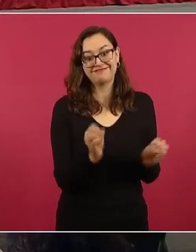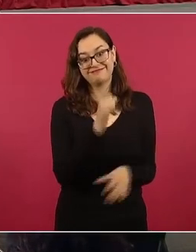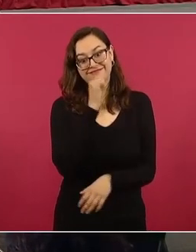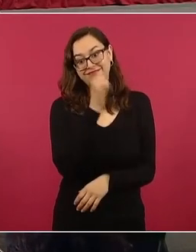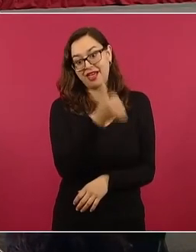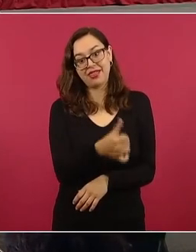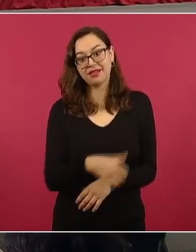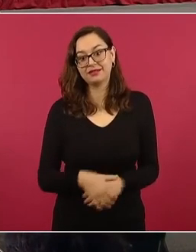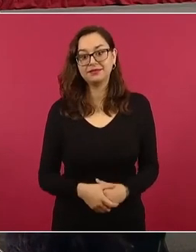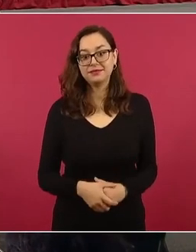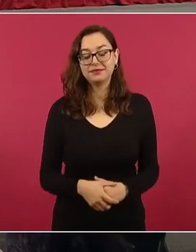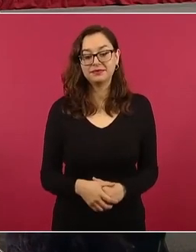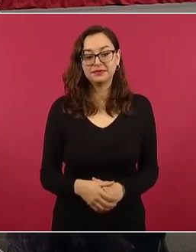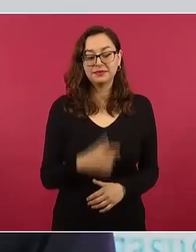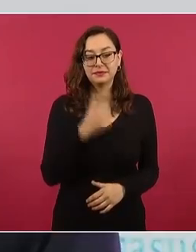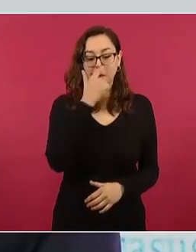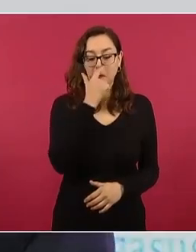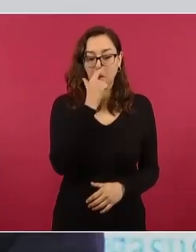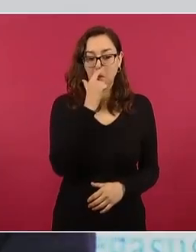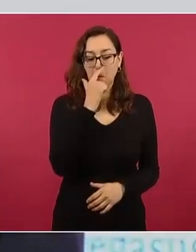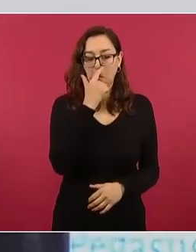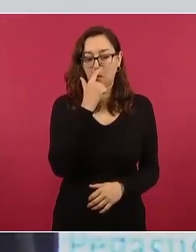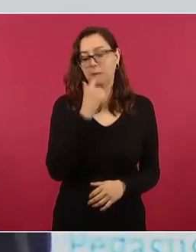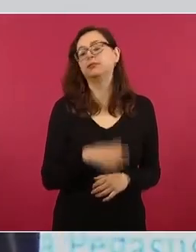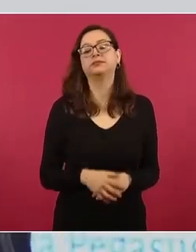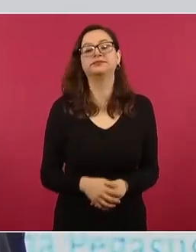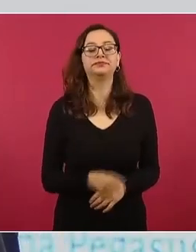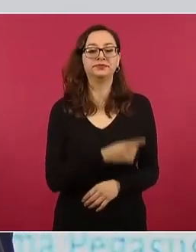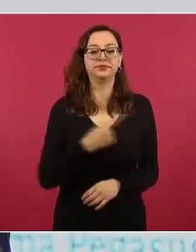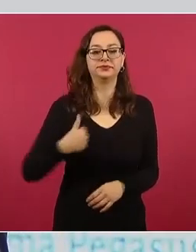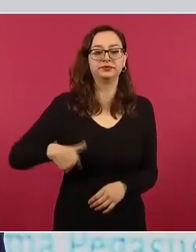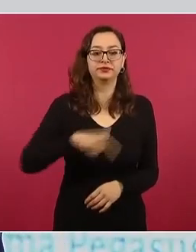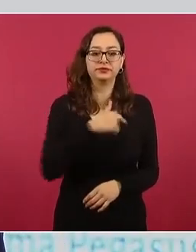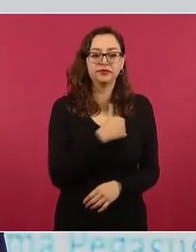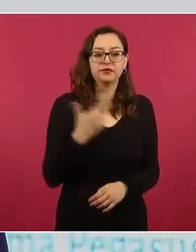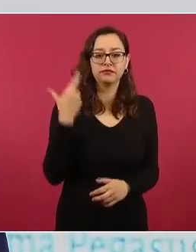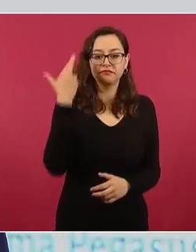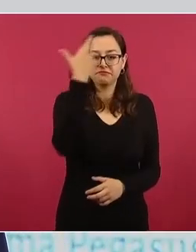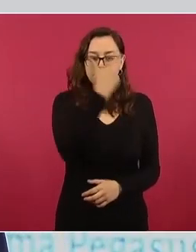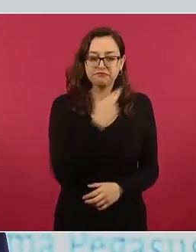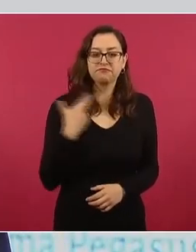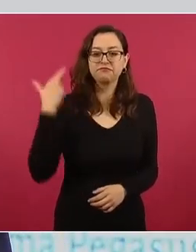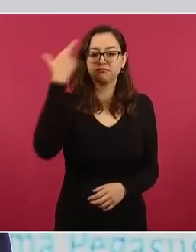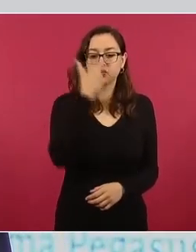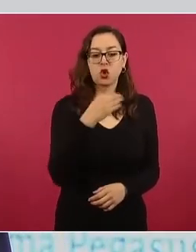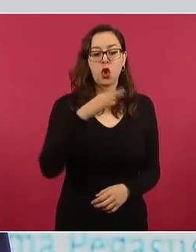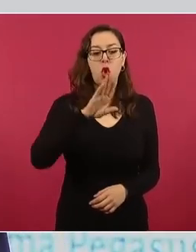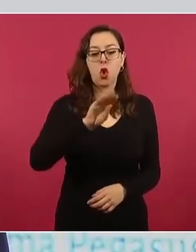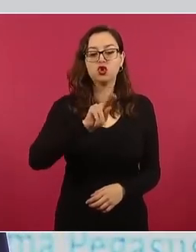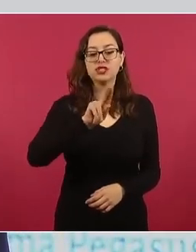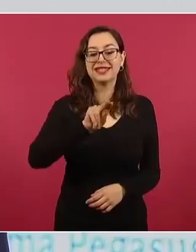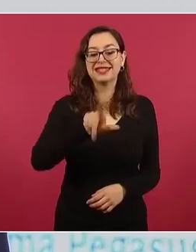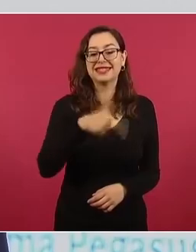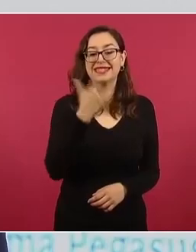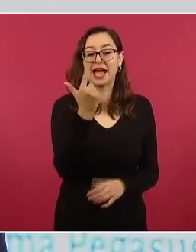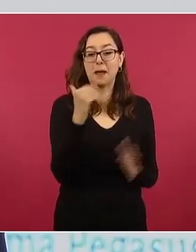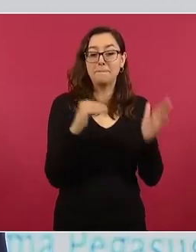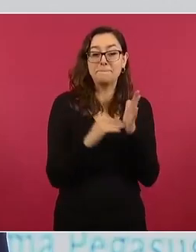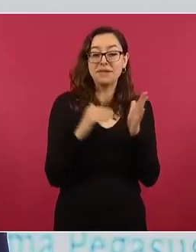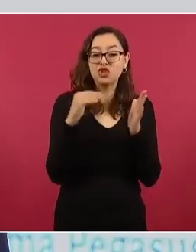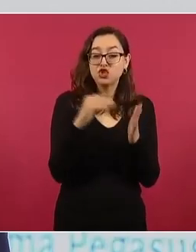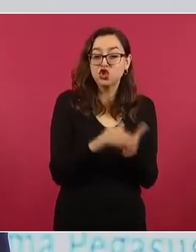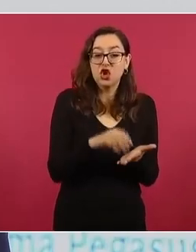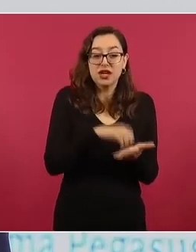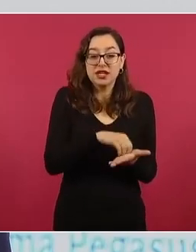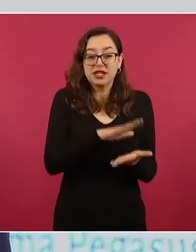hemos realizado se sustenta en la evaluación de 87 millones de registros telefónicos que fueron